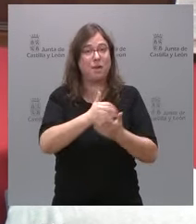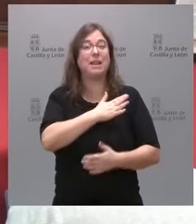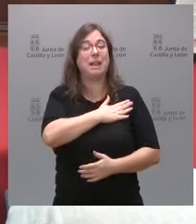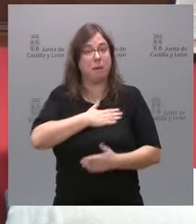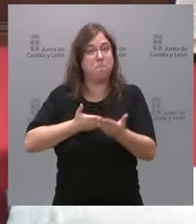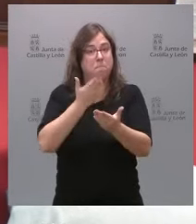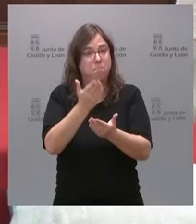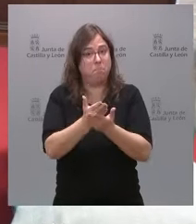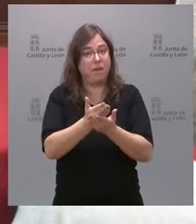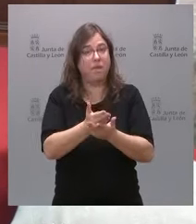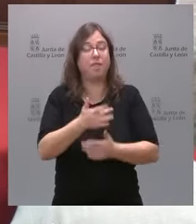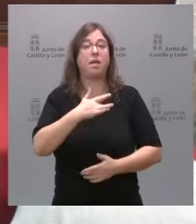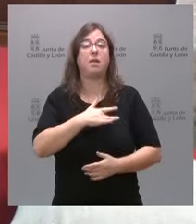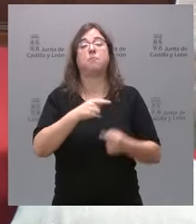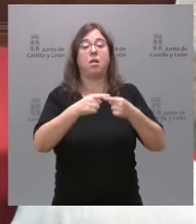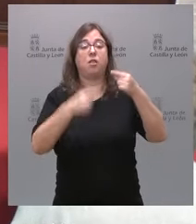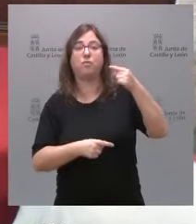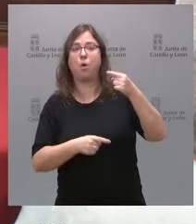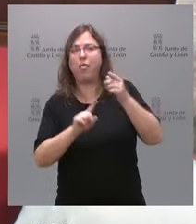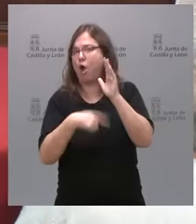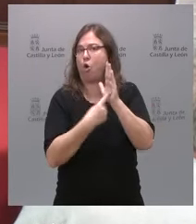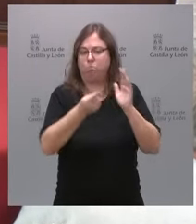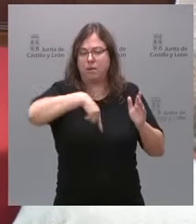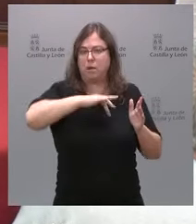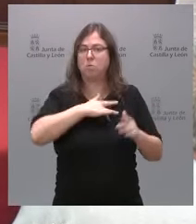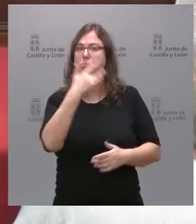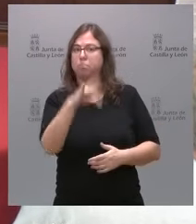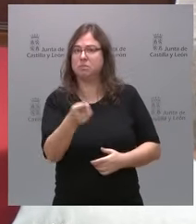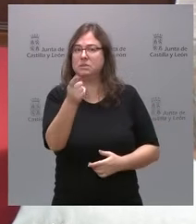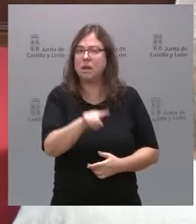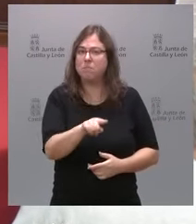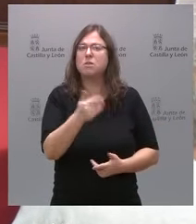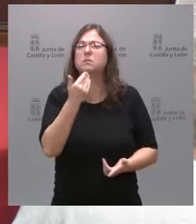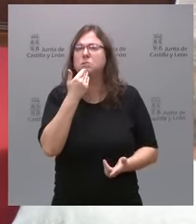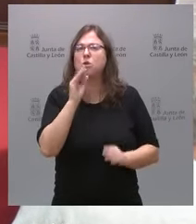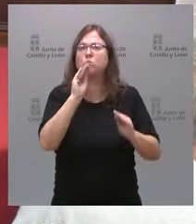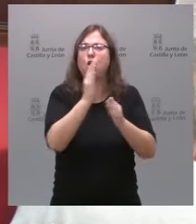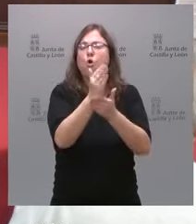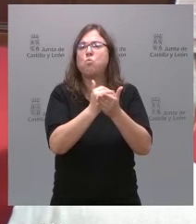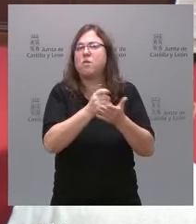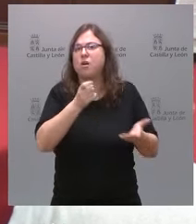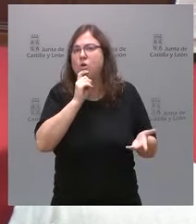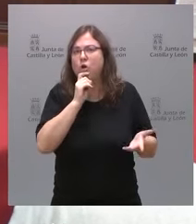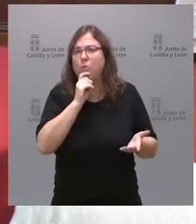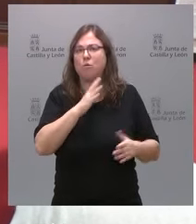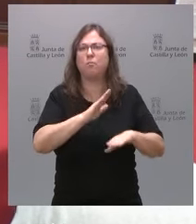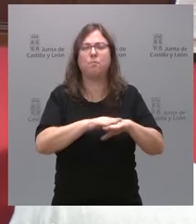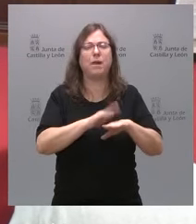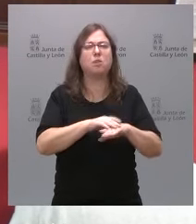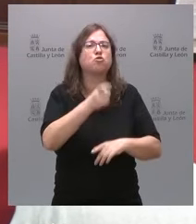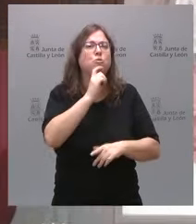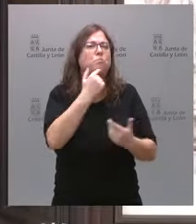total de la deuda que tiene del FLA o un porcentaje, si tienen estimado con qué se conformaría la comunidad de condonación de la deuda. Gracias.